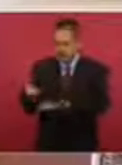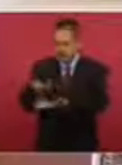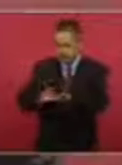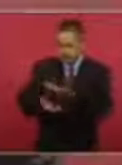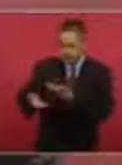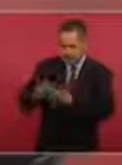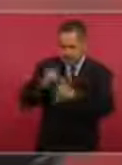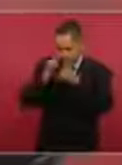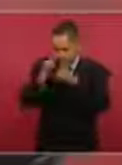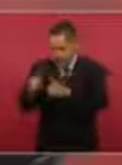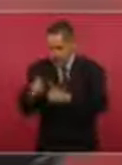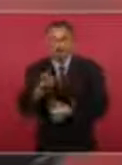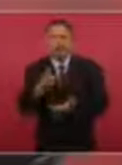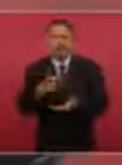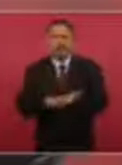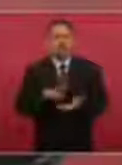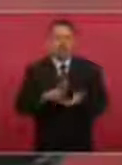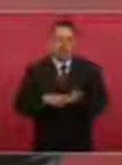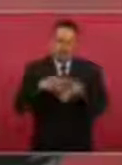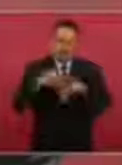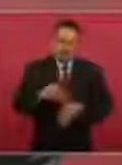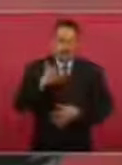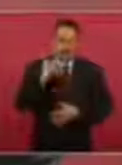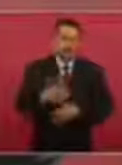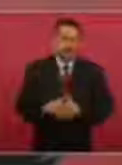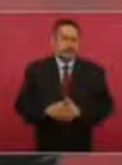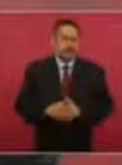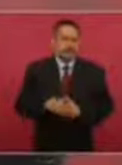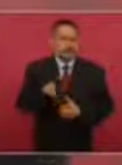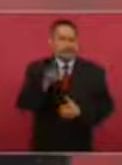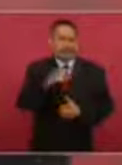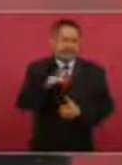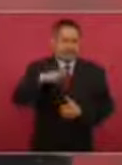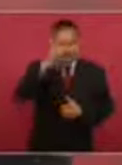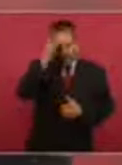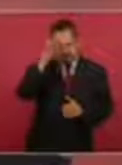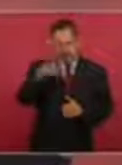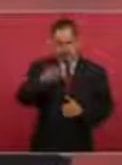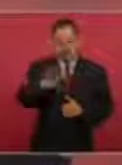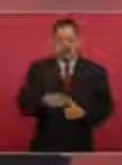eso no hay que olvidarlo nunca.